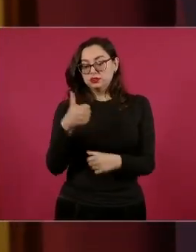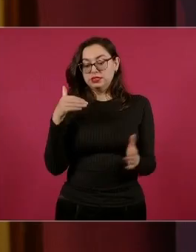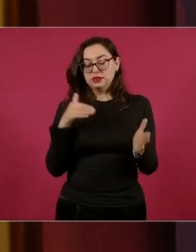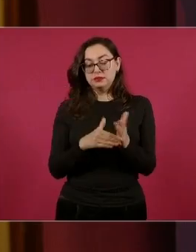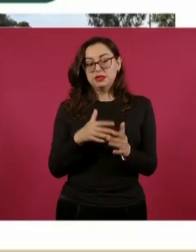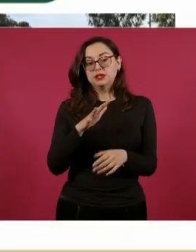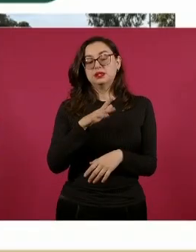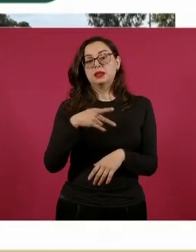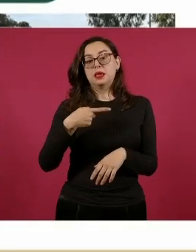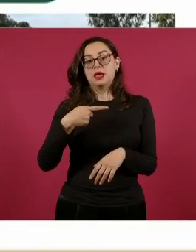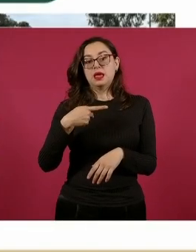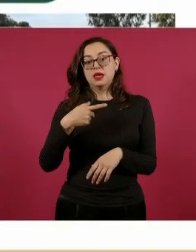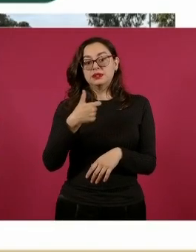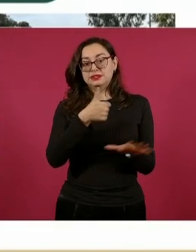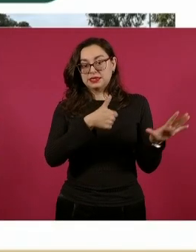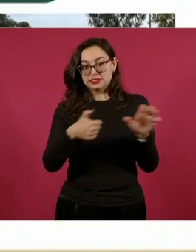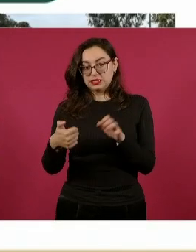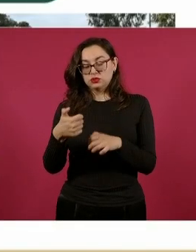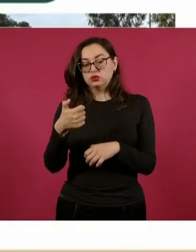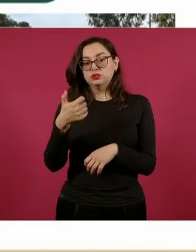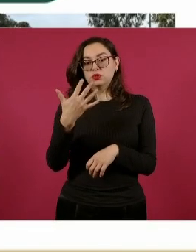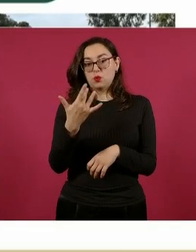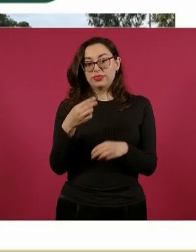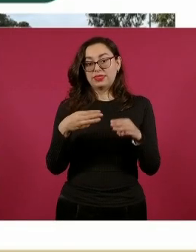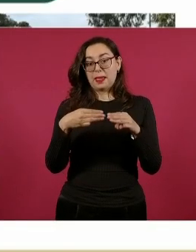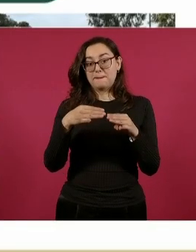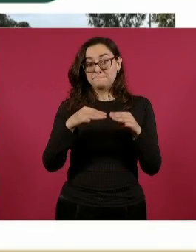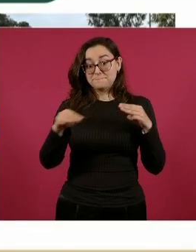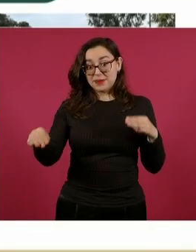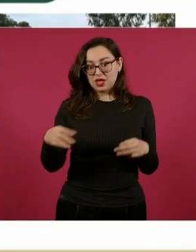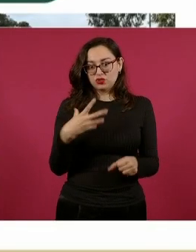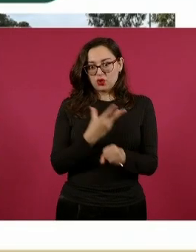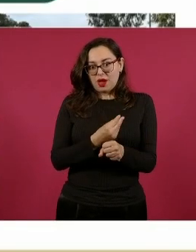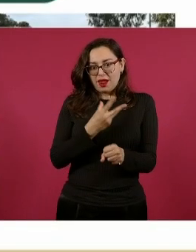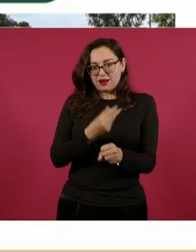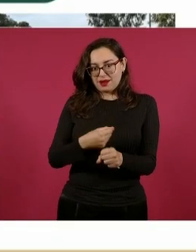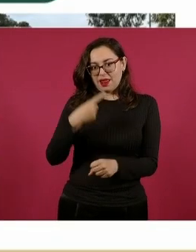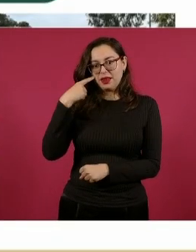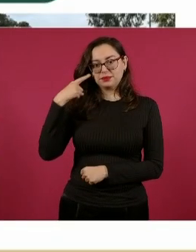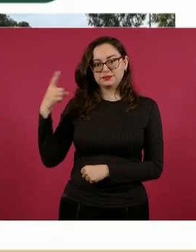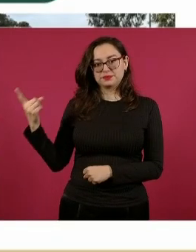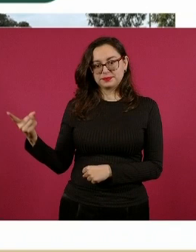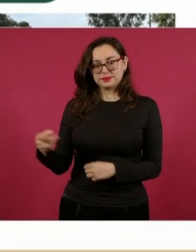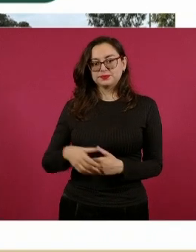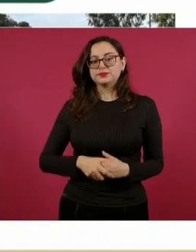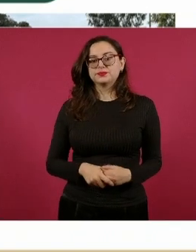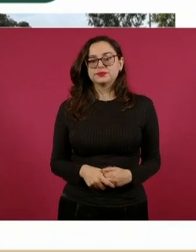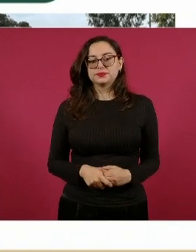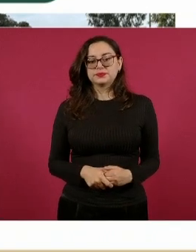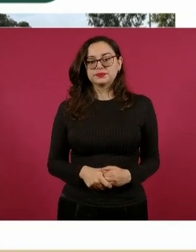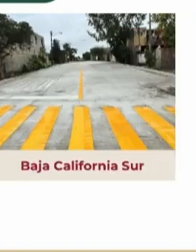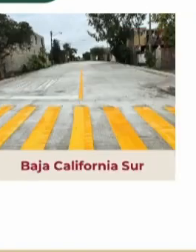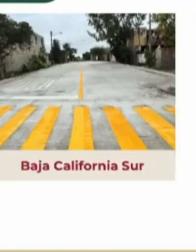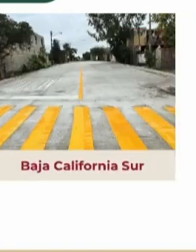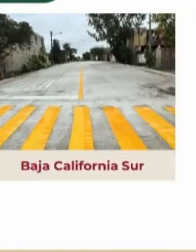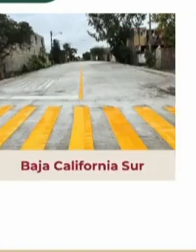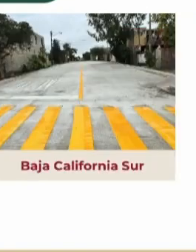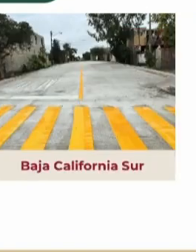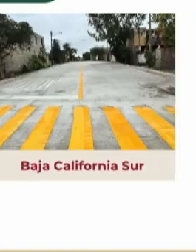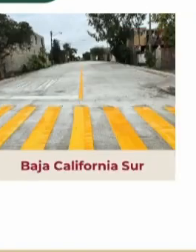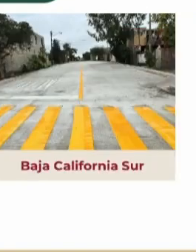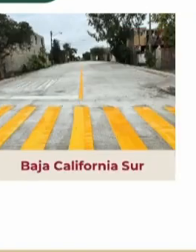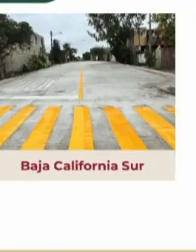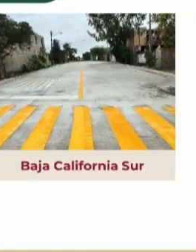reportado los estados participantes que hasta la fecha se han podido mejorar las avenidas en